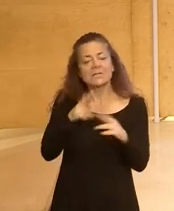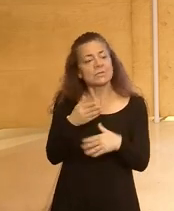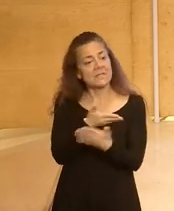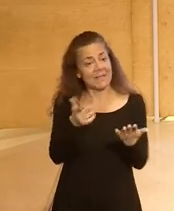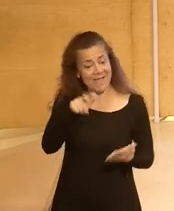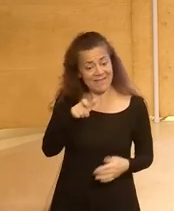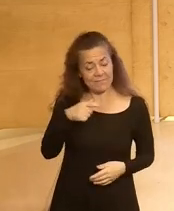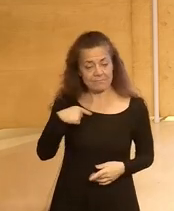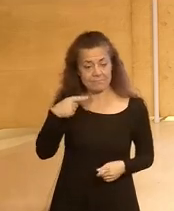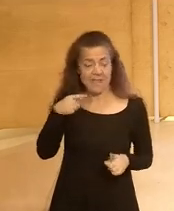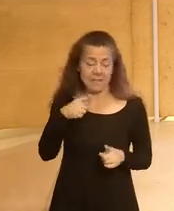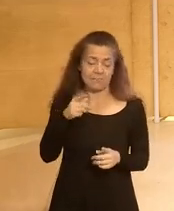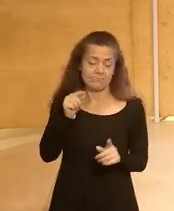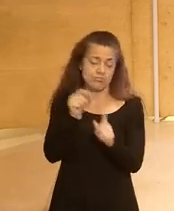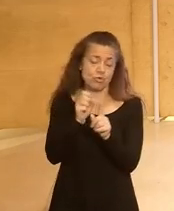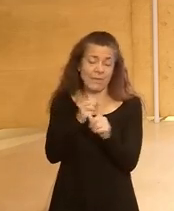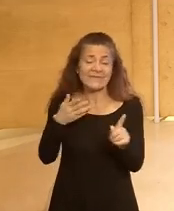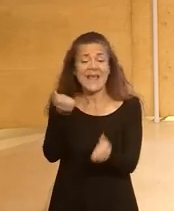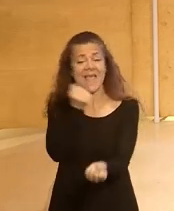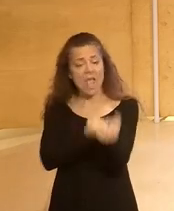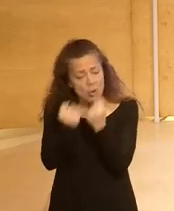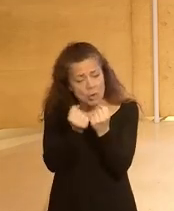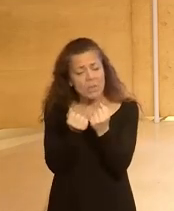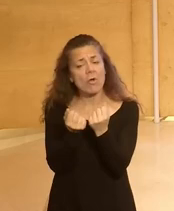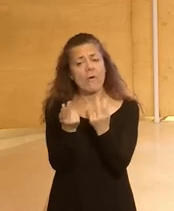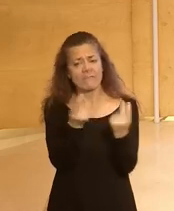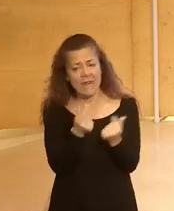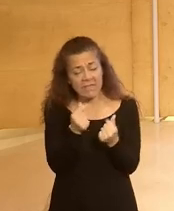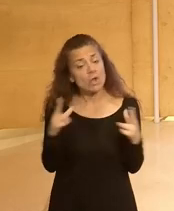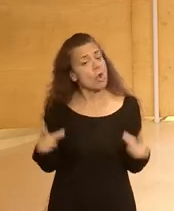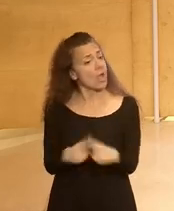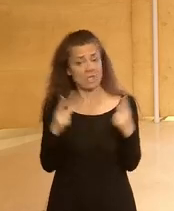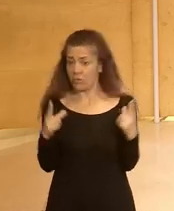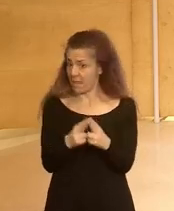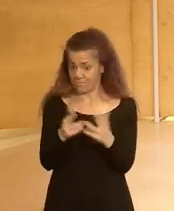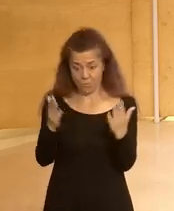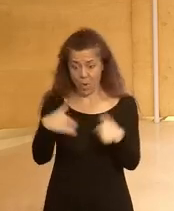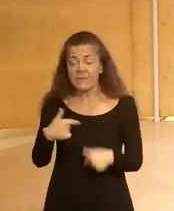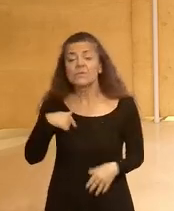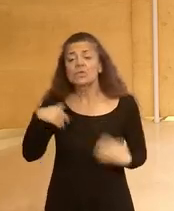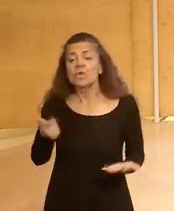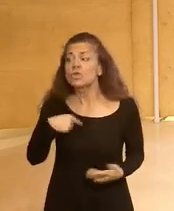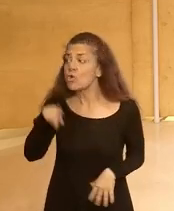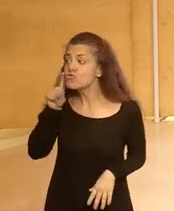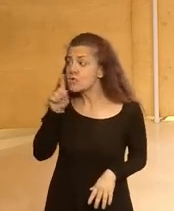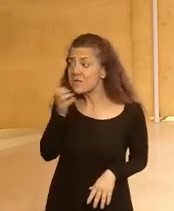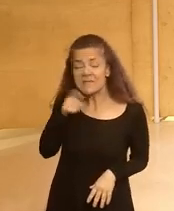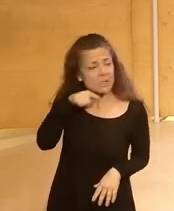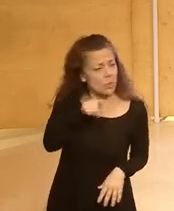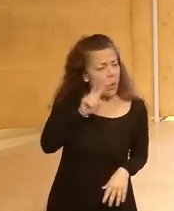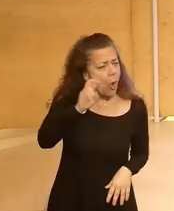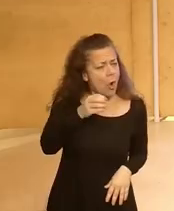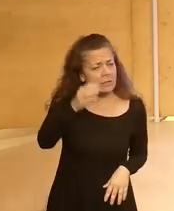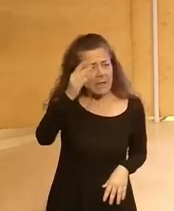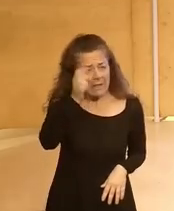que ha habido desde el punto de vista económico y financiero y social no estaría ahí y por tanto yo no lo sé María Ángeles si tú tienes otra